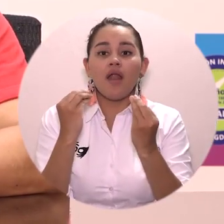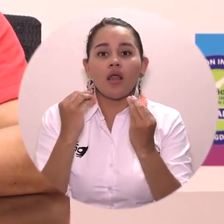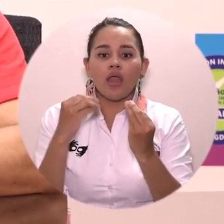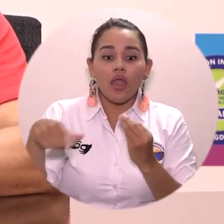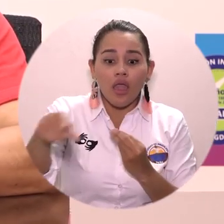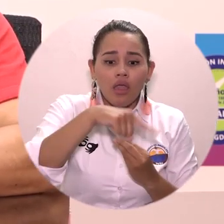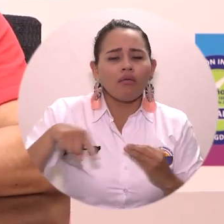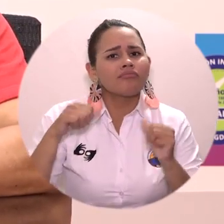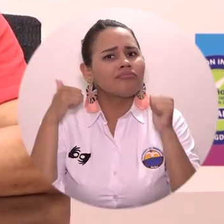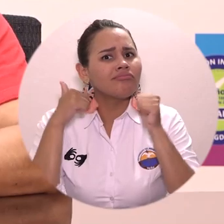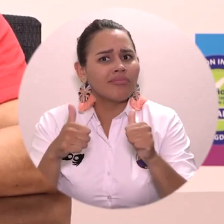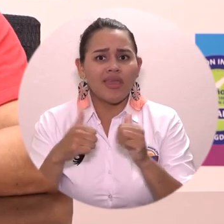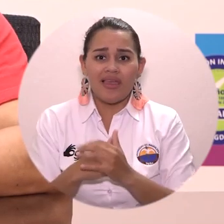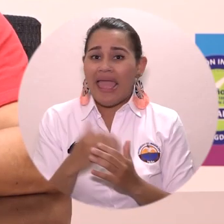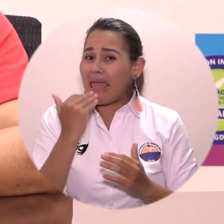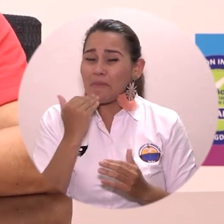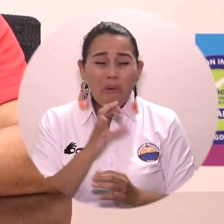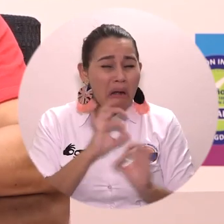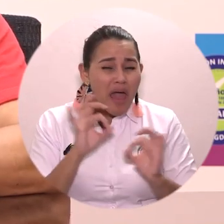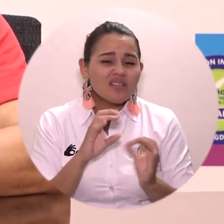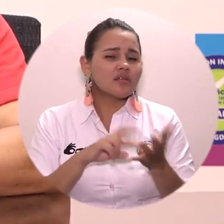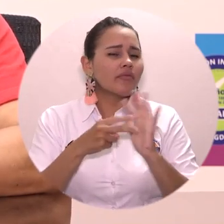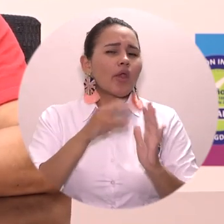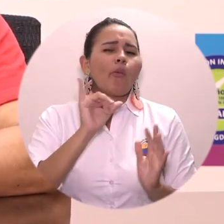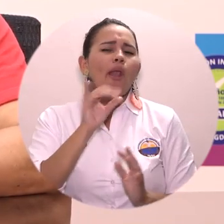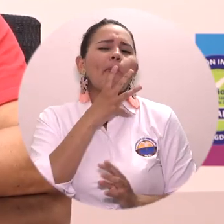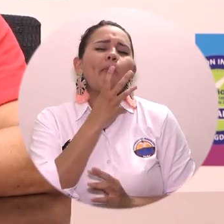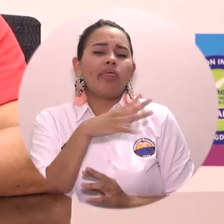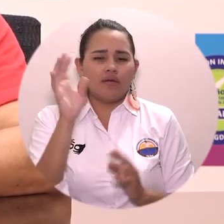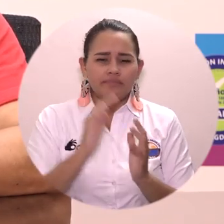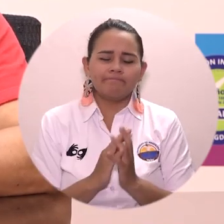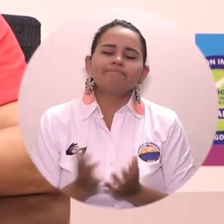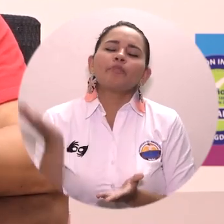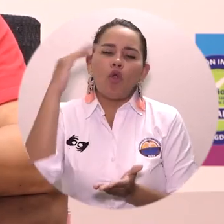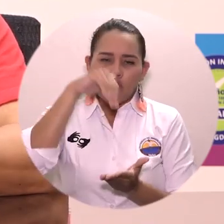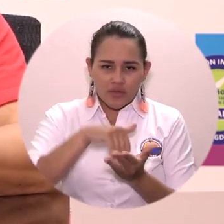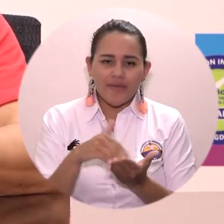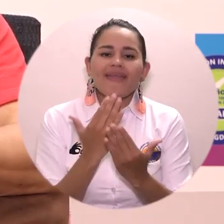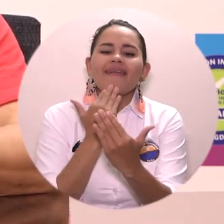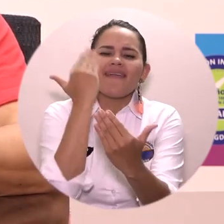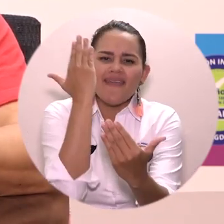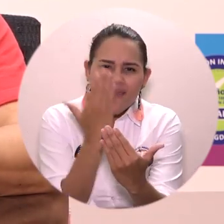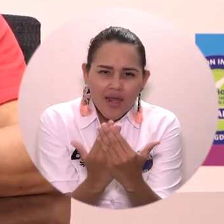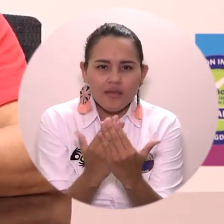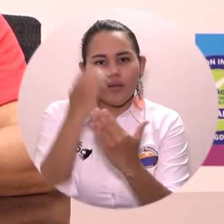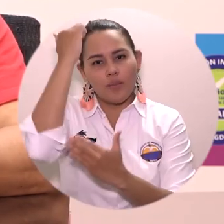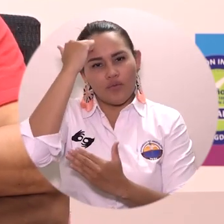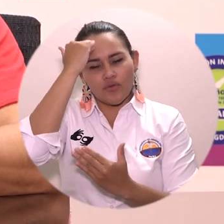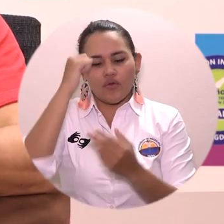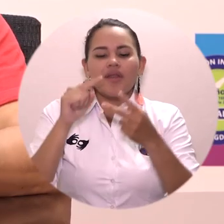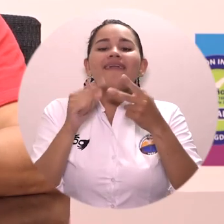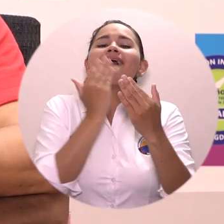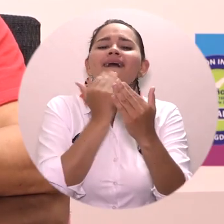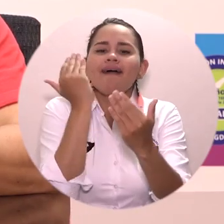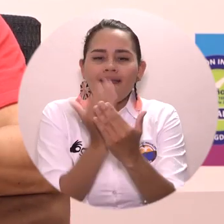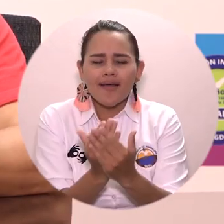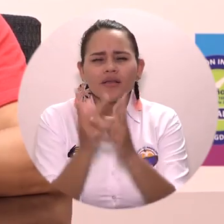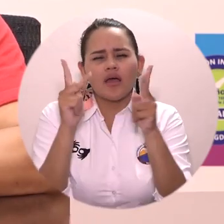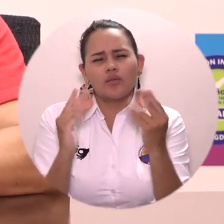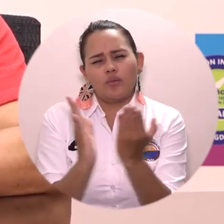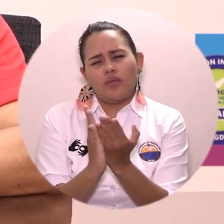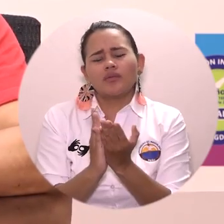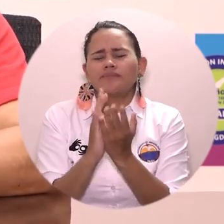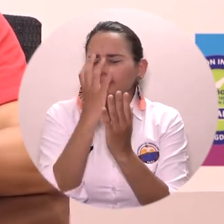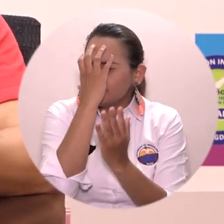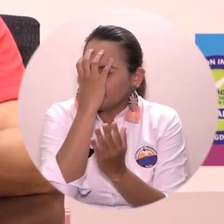grave, pues estaremos siendo irresponsables con este momento histórico que nos ha tocado vivir. Así que nuevamente quiero agradecer a nuestros profes, a los